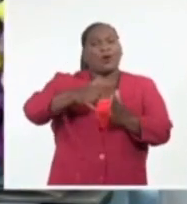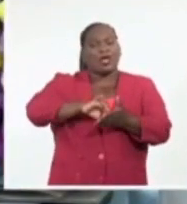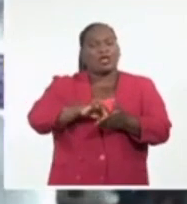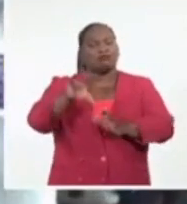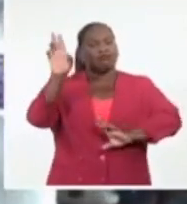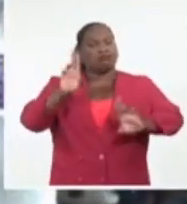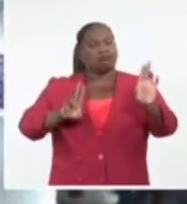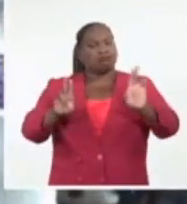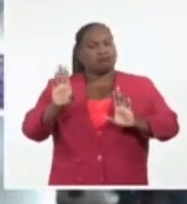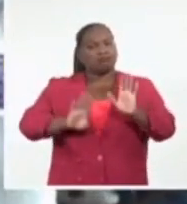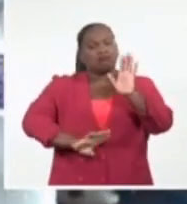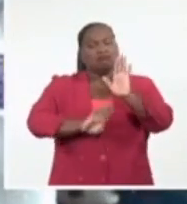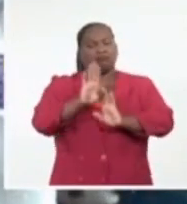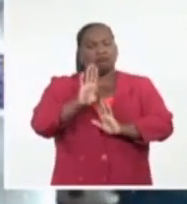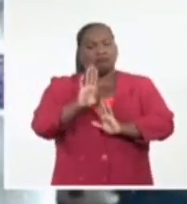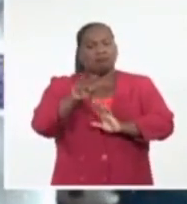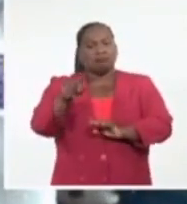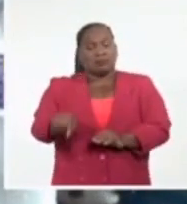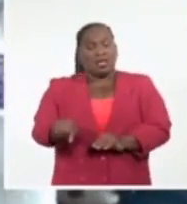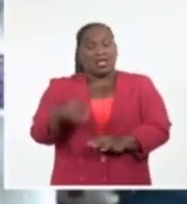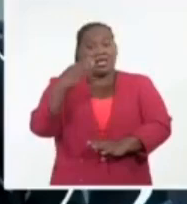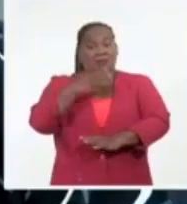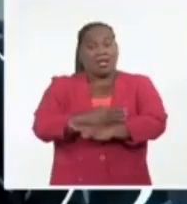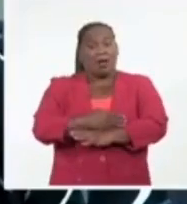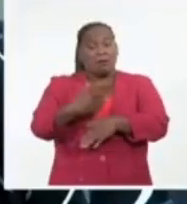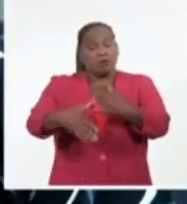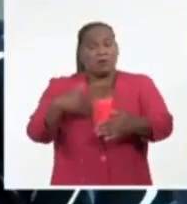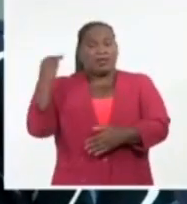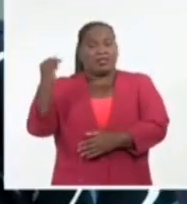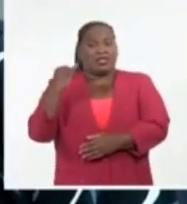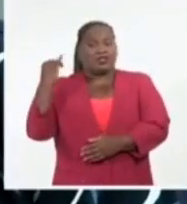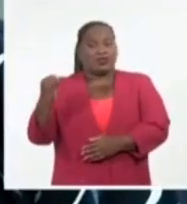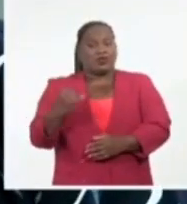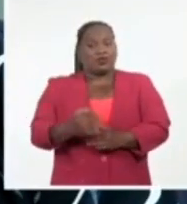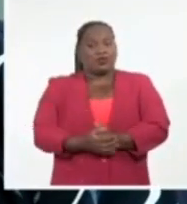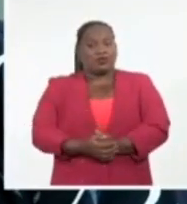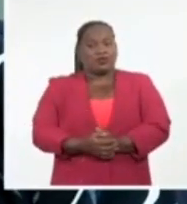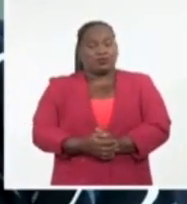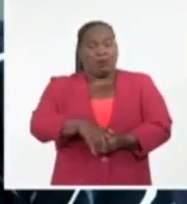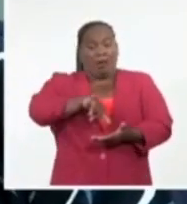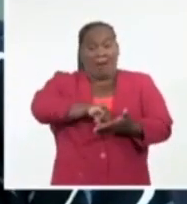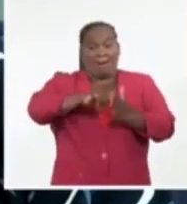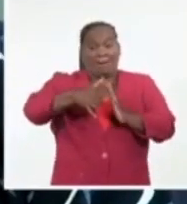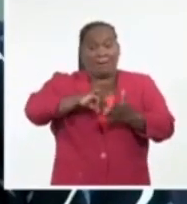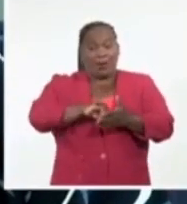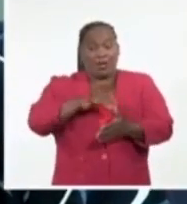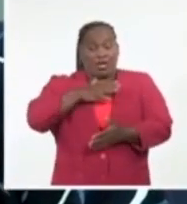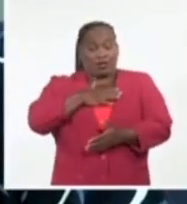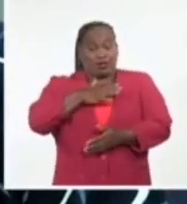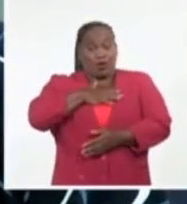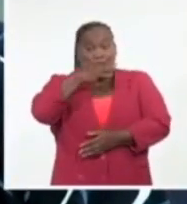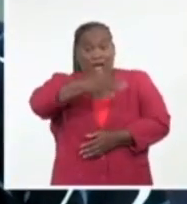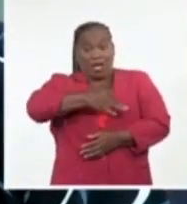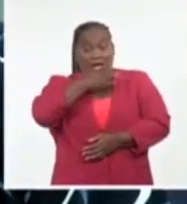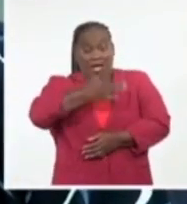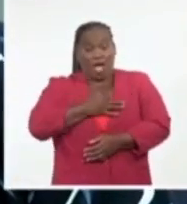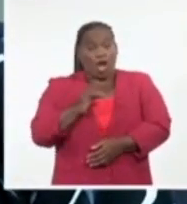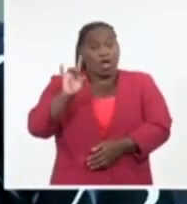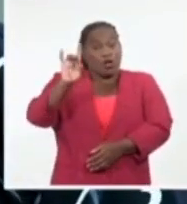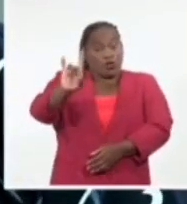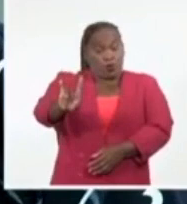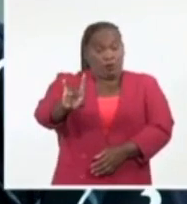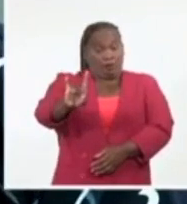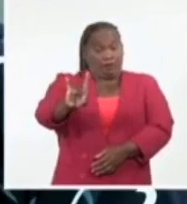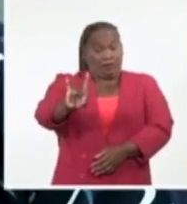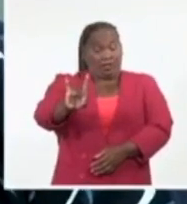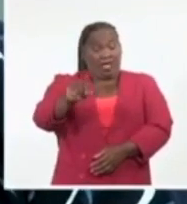progreso se ha visto limitado por situaciones internacionales. Solamente los proyectos que nosotros hemos hablado, que son nueve proyectos,